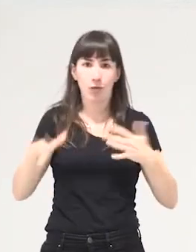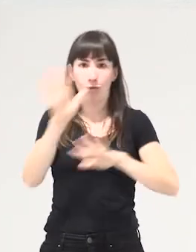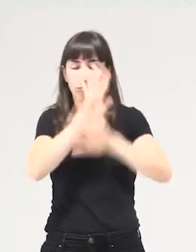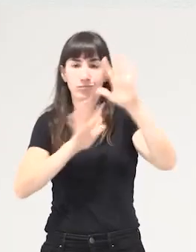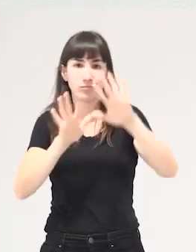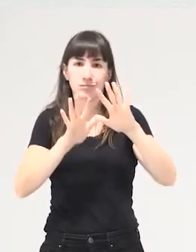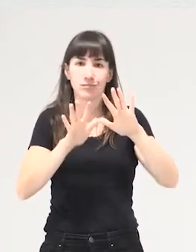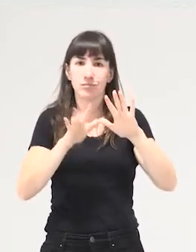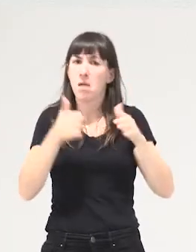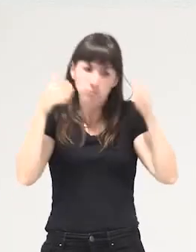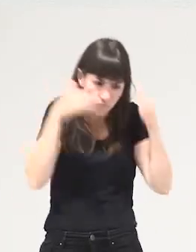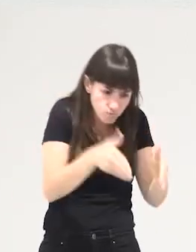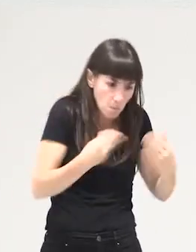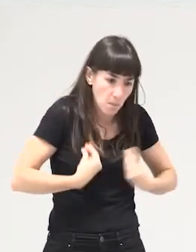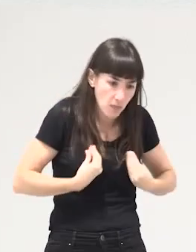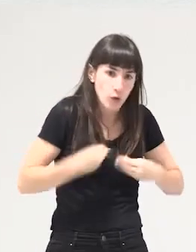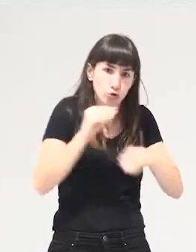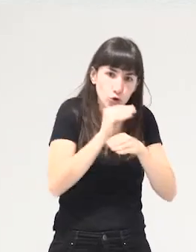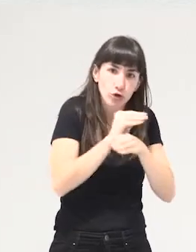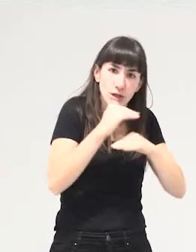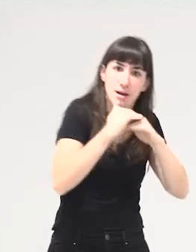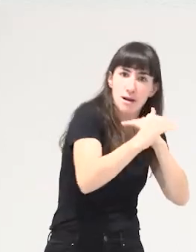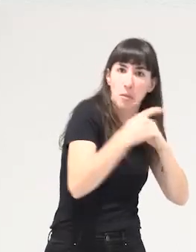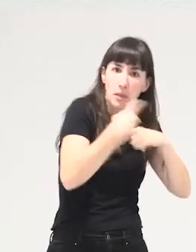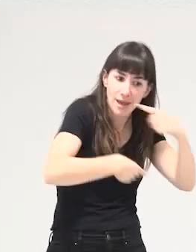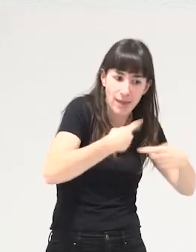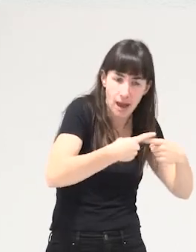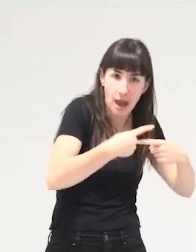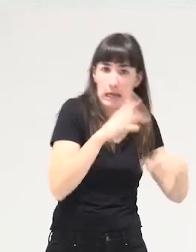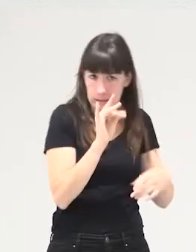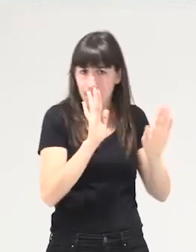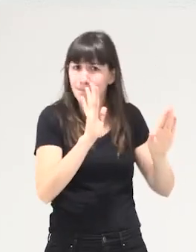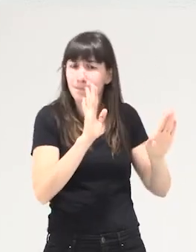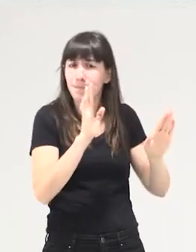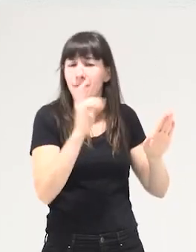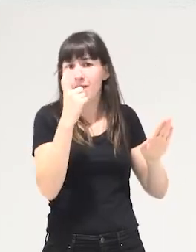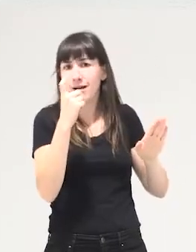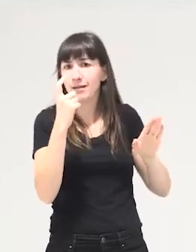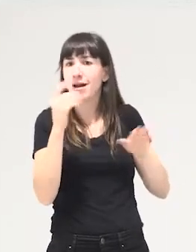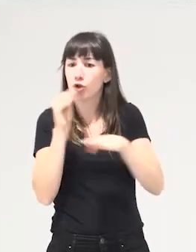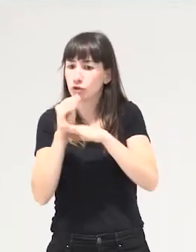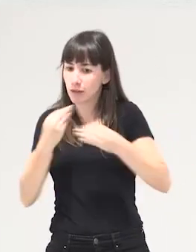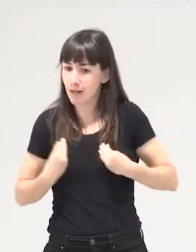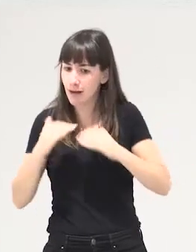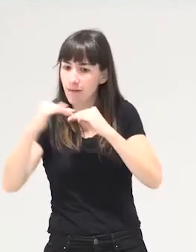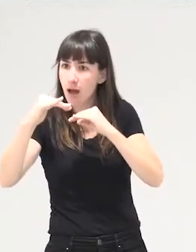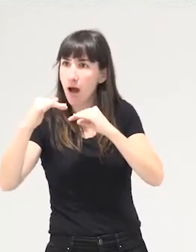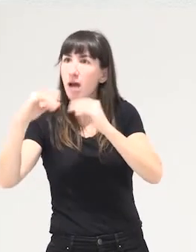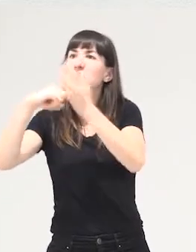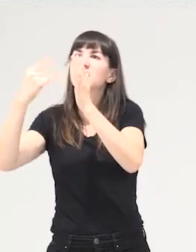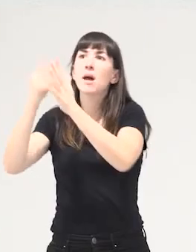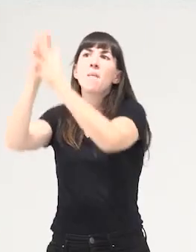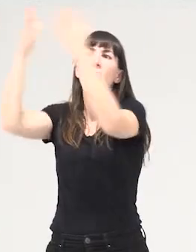de la vida se ha quedado como muy ceñida a la vida en el día a día que sí pero también es la sostenibilidad de la vida en el gran sistema entonces